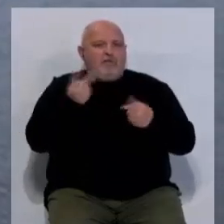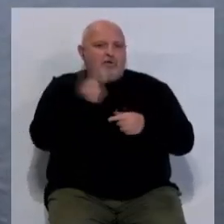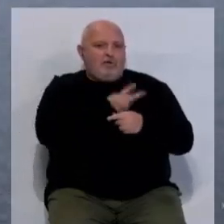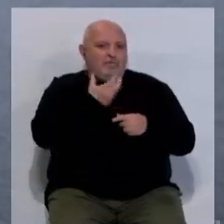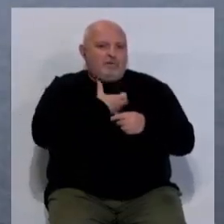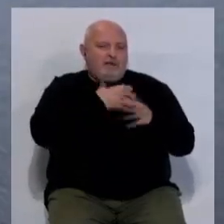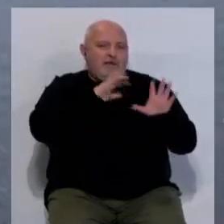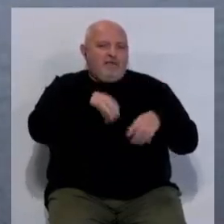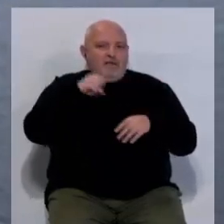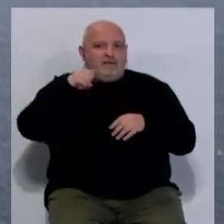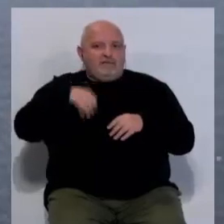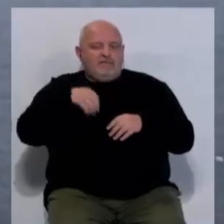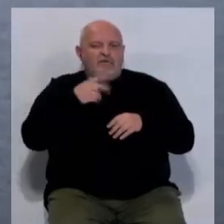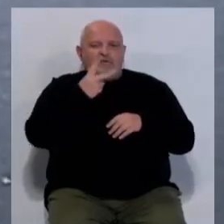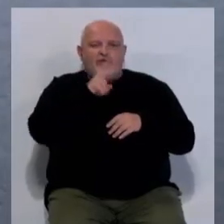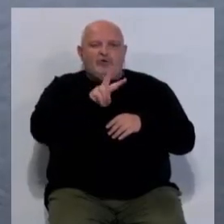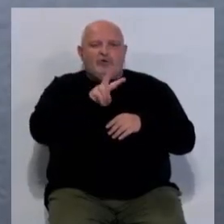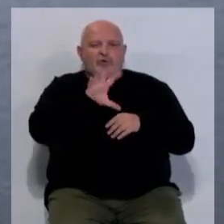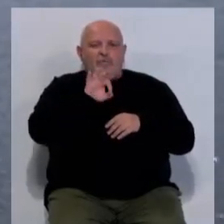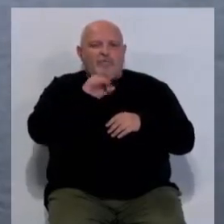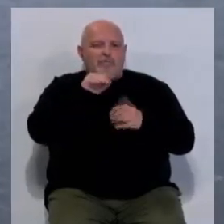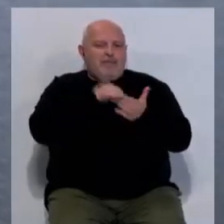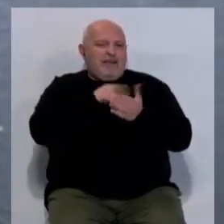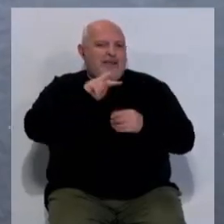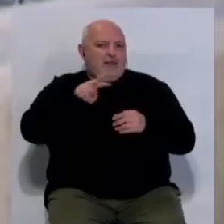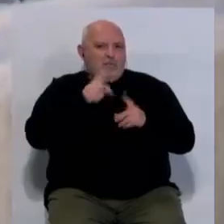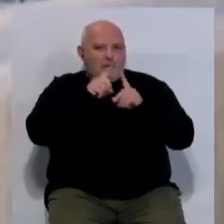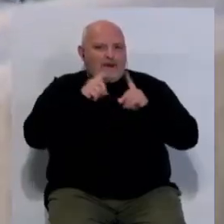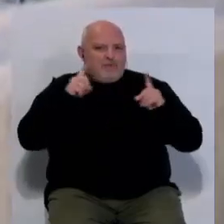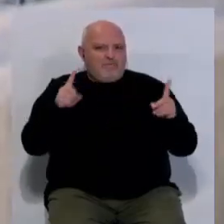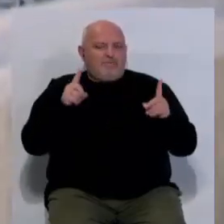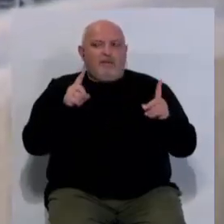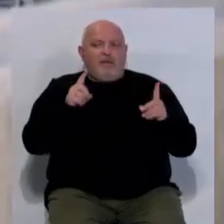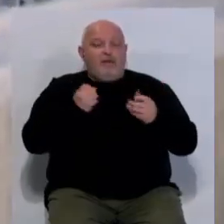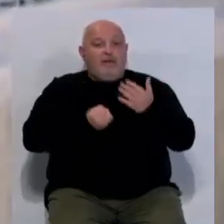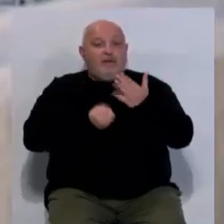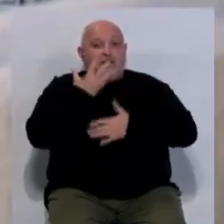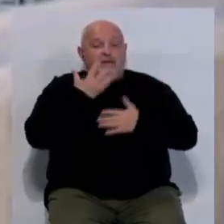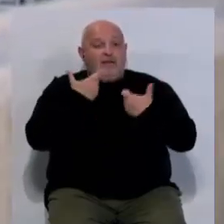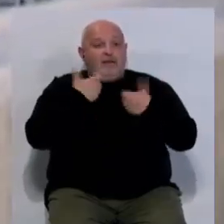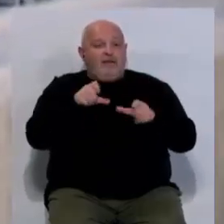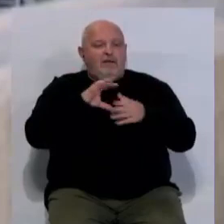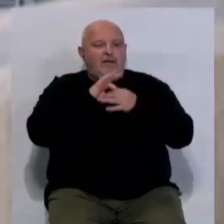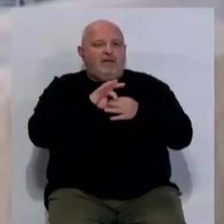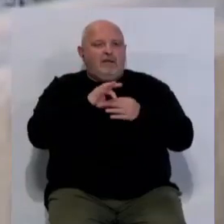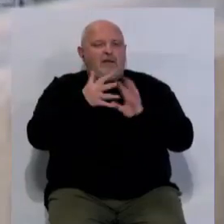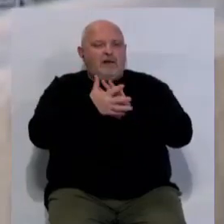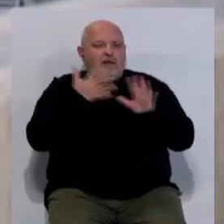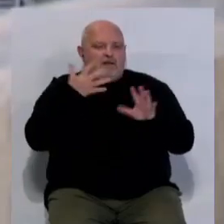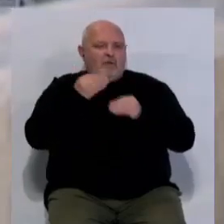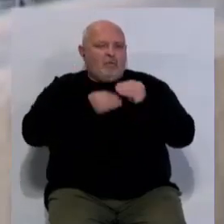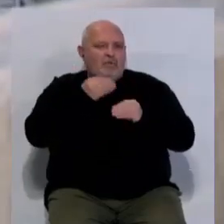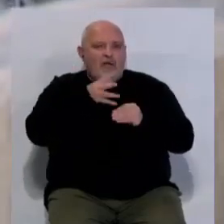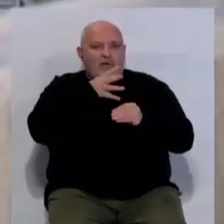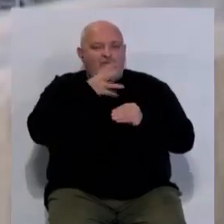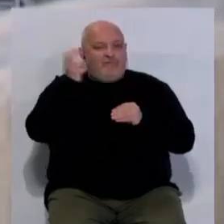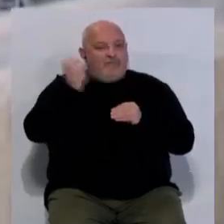ayuntamientos, ascienden a unos 250.000 euros anuales. La puesta en marcha de esta alternativa rápida para hacer uso